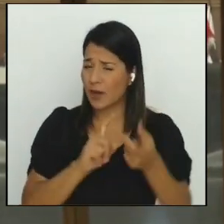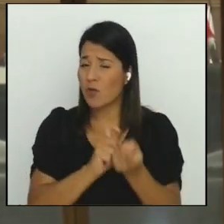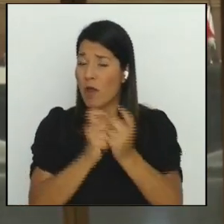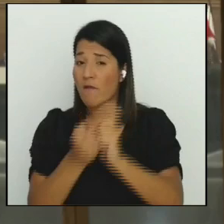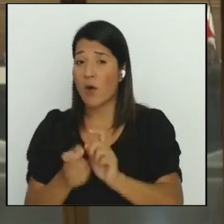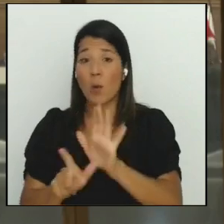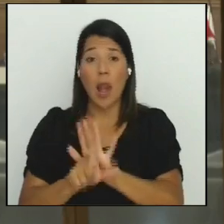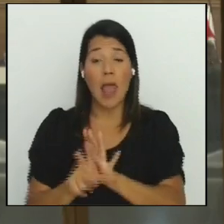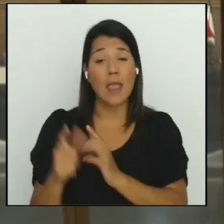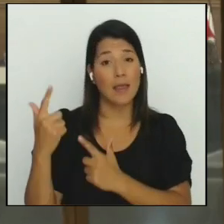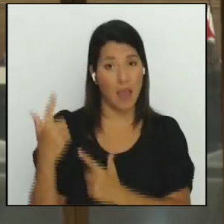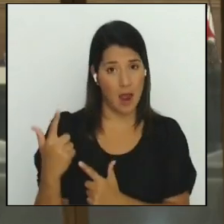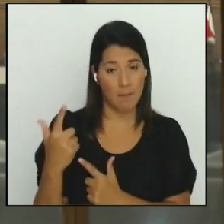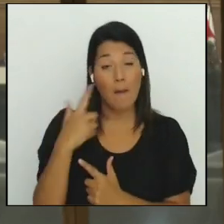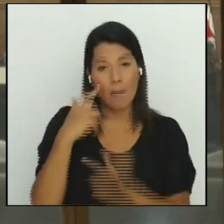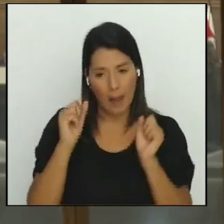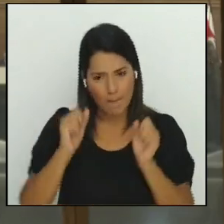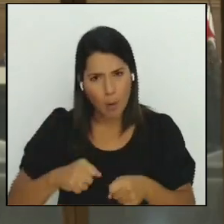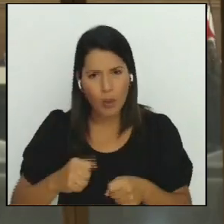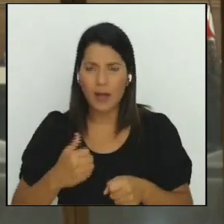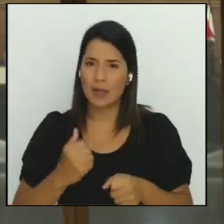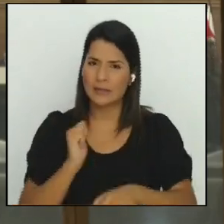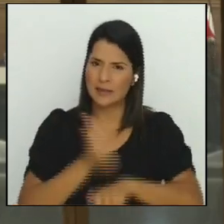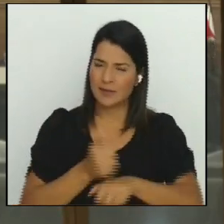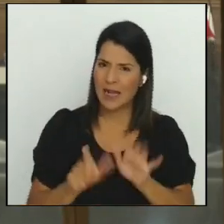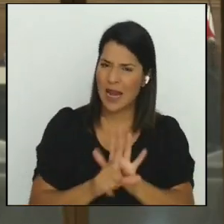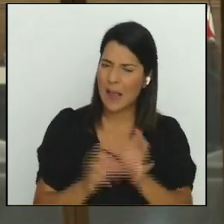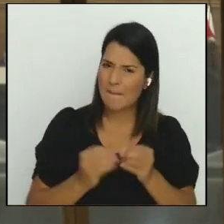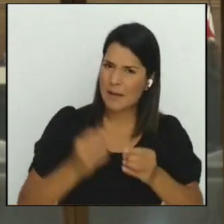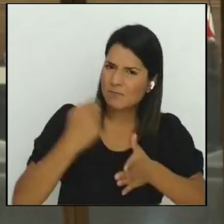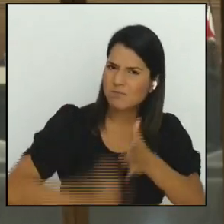penas por la utilización o portación de armas ilegales.